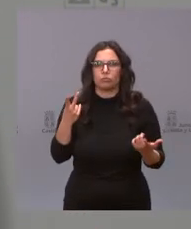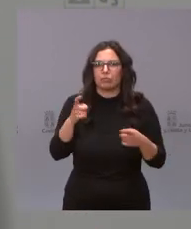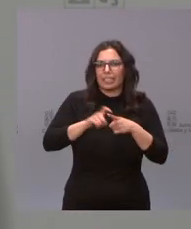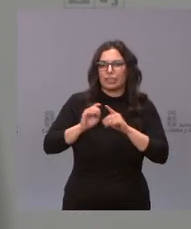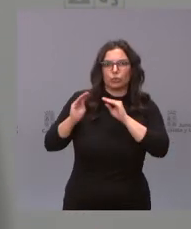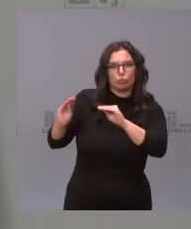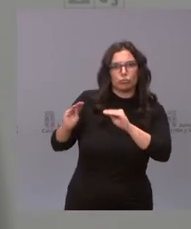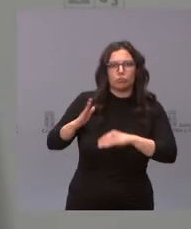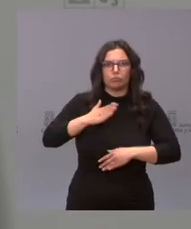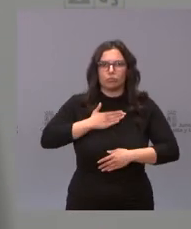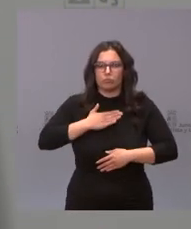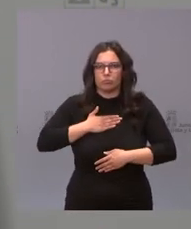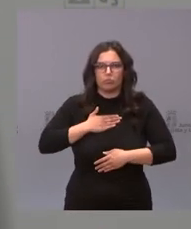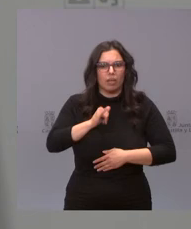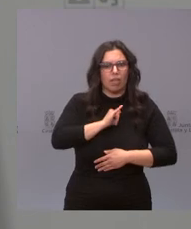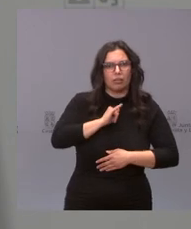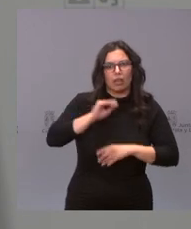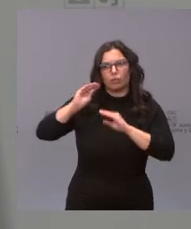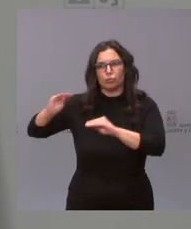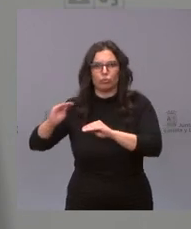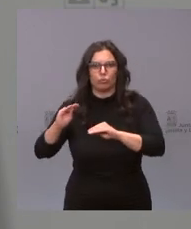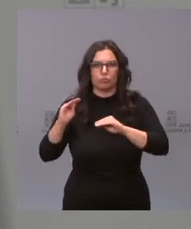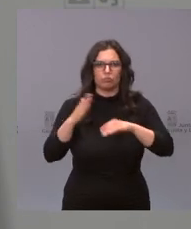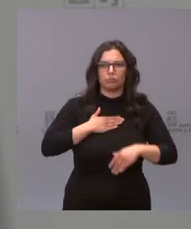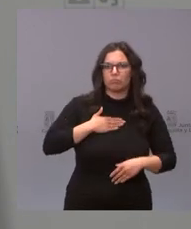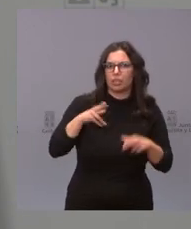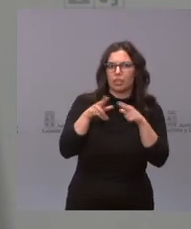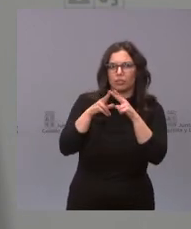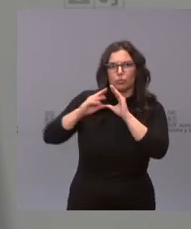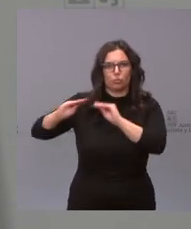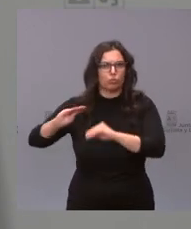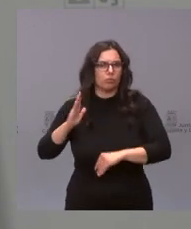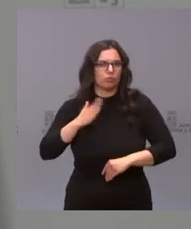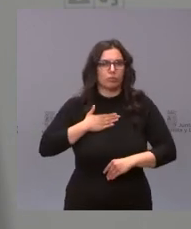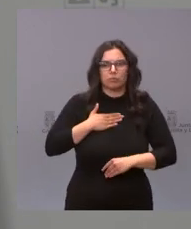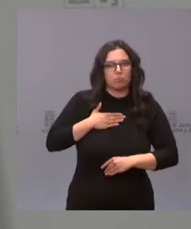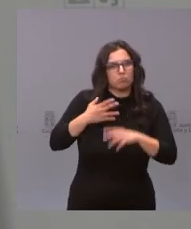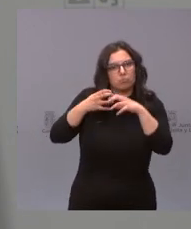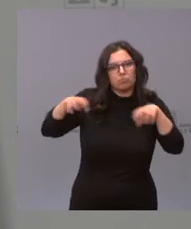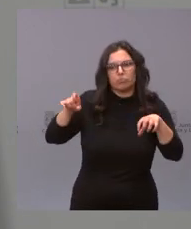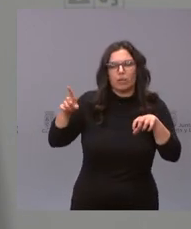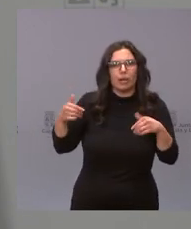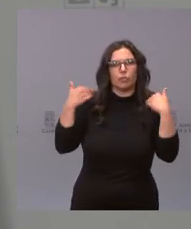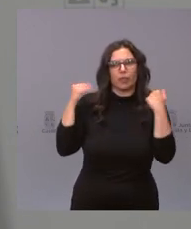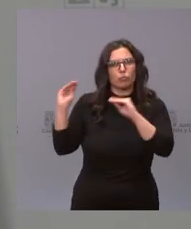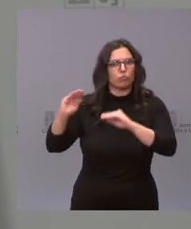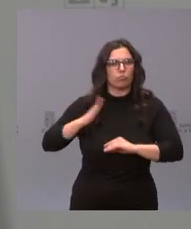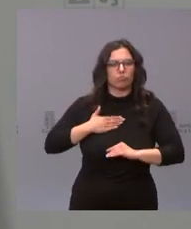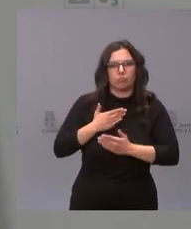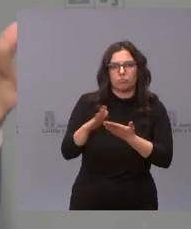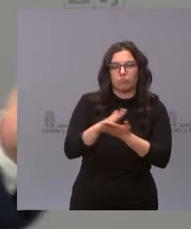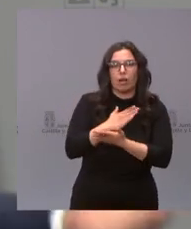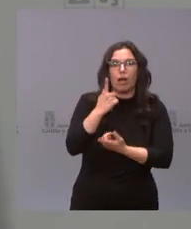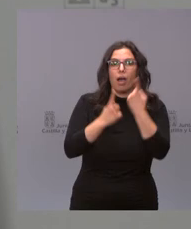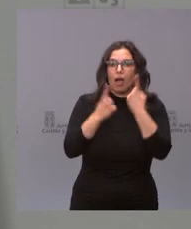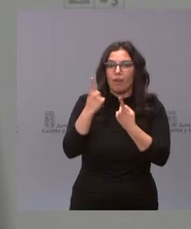nuestra idiosincrasia nuestros militantes nuestros cargos públicos cada uno cumplimos con nuestra responsabilidad en algunos casos